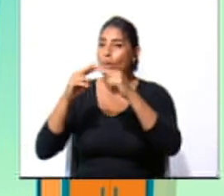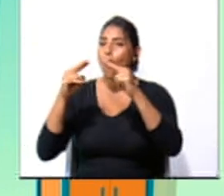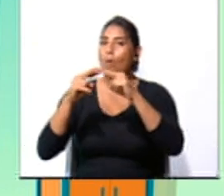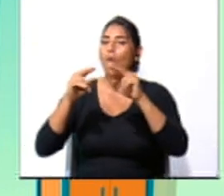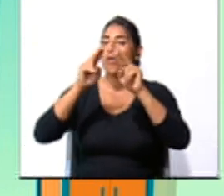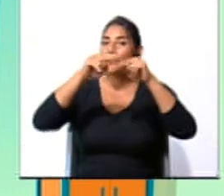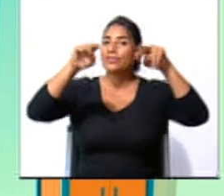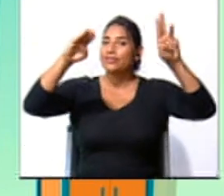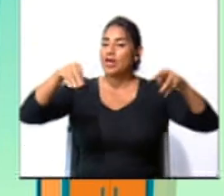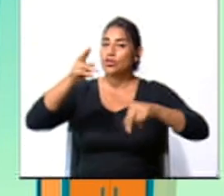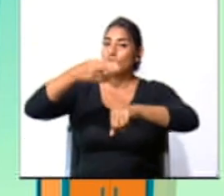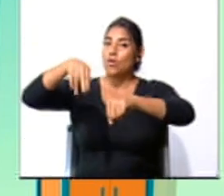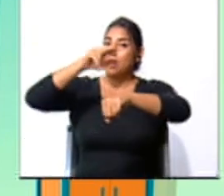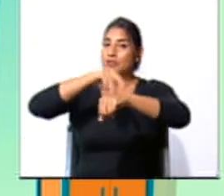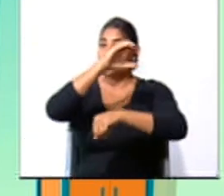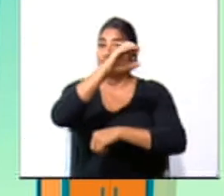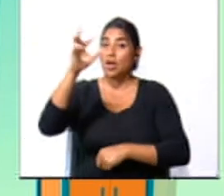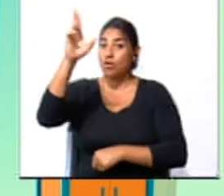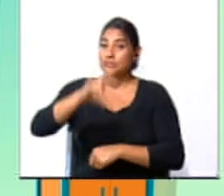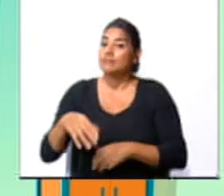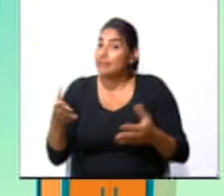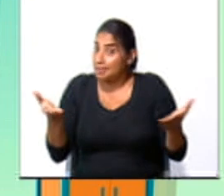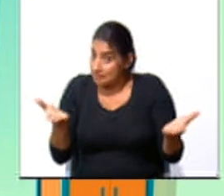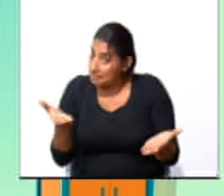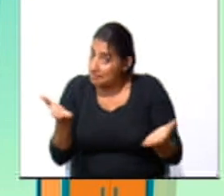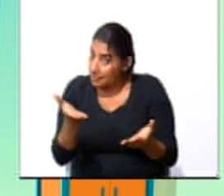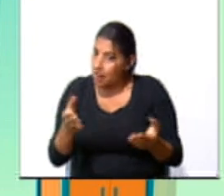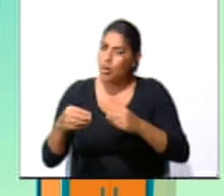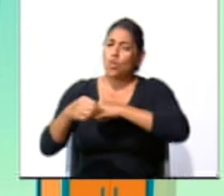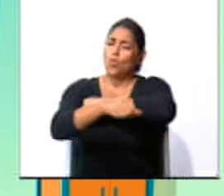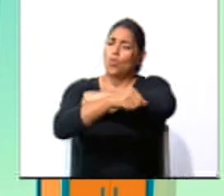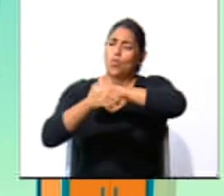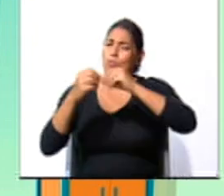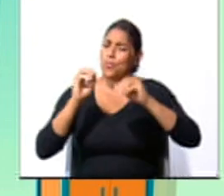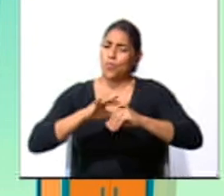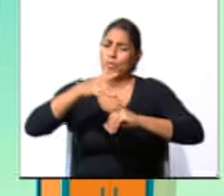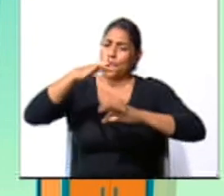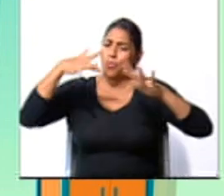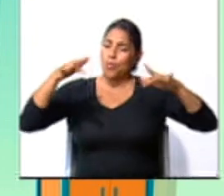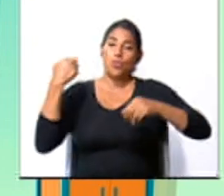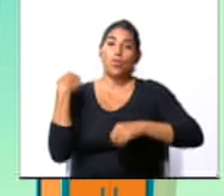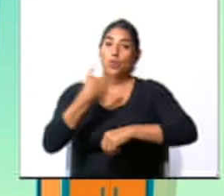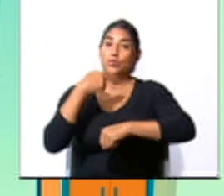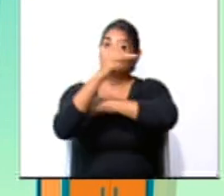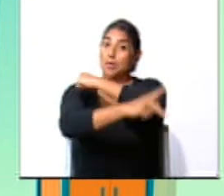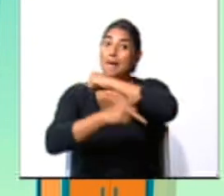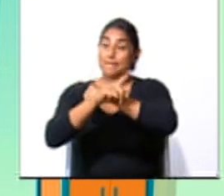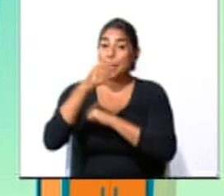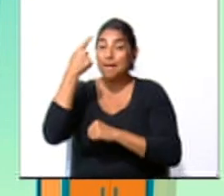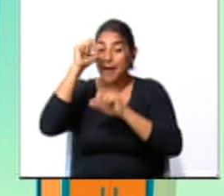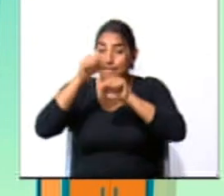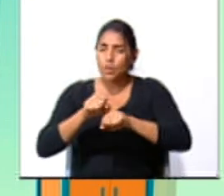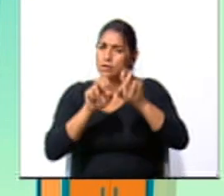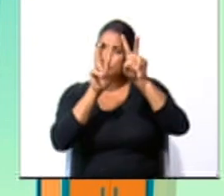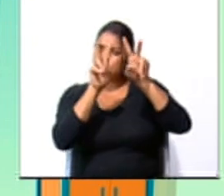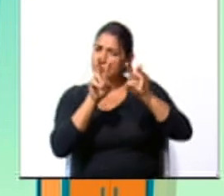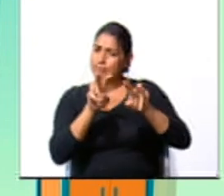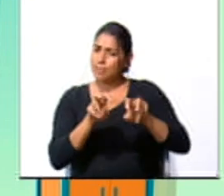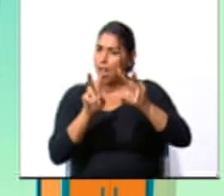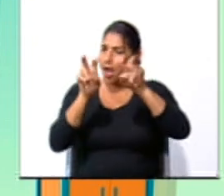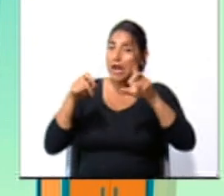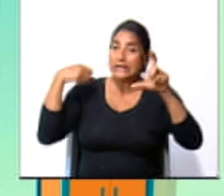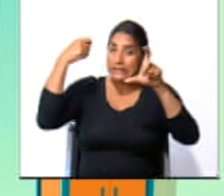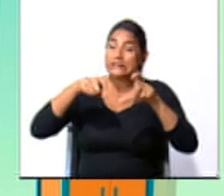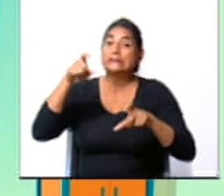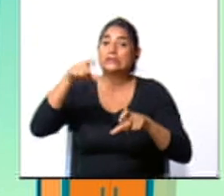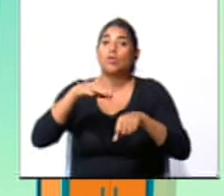el Teatro Nacional de Costa Rica. ¿Qué les parece? ¿Una joya arquitectónica de nuestro país? Para poder analizar este video